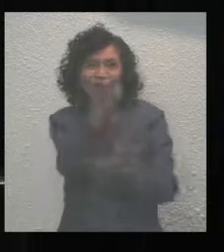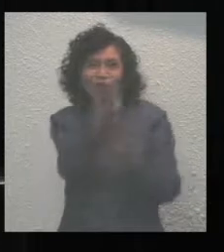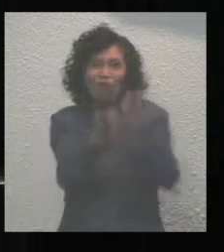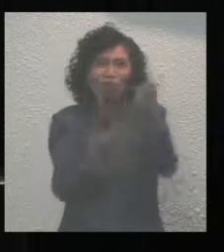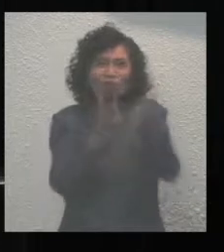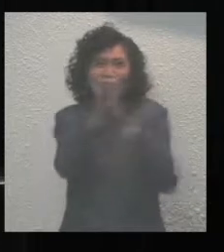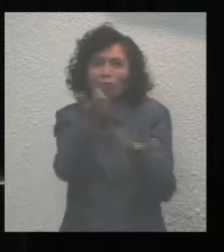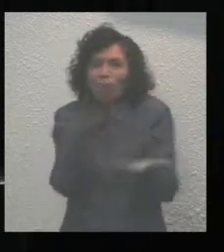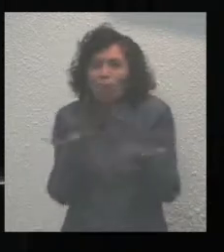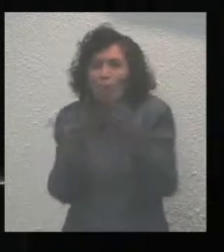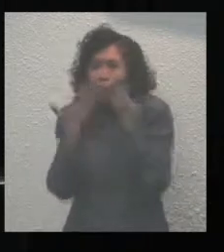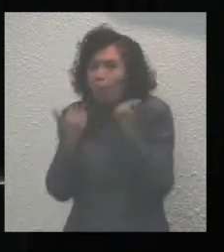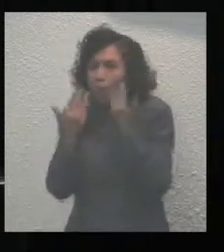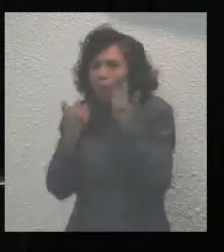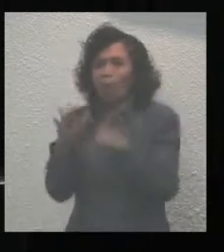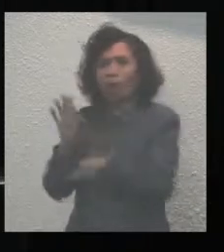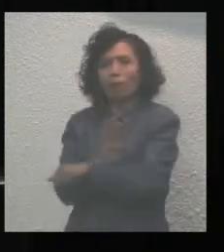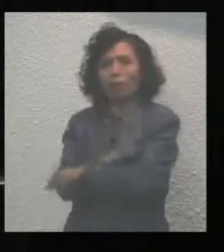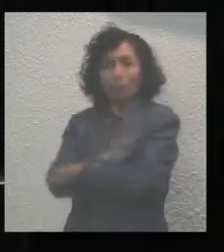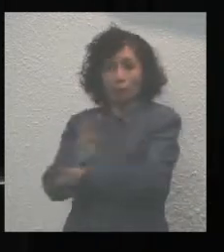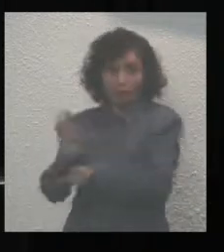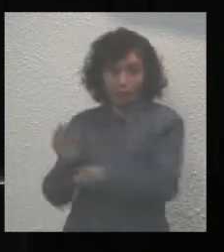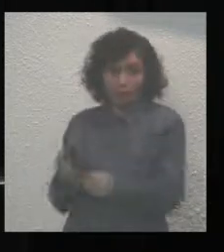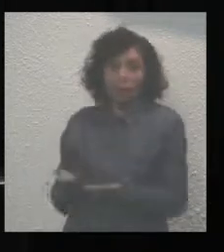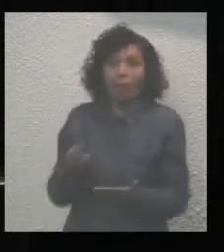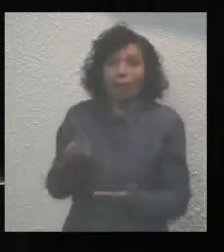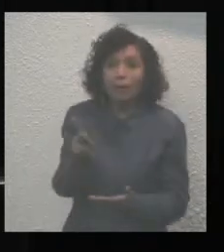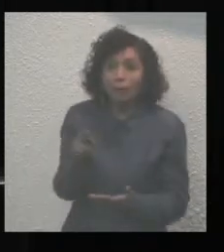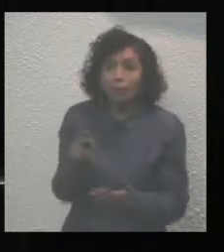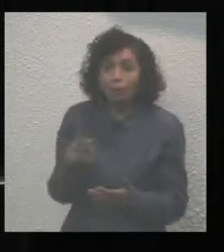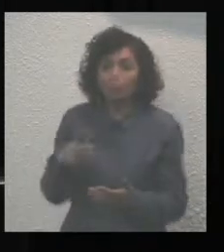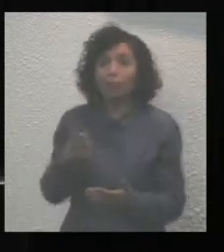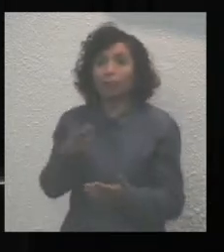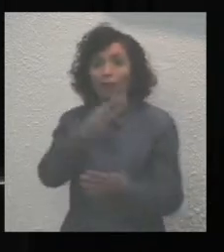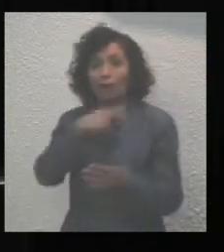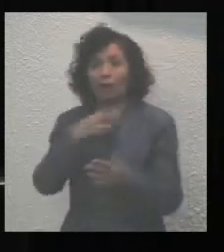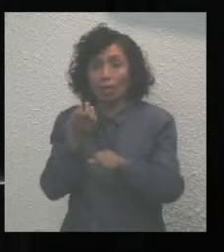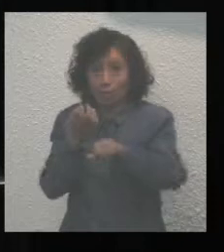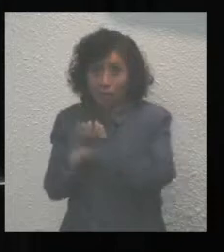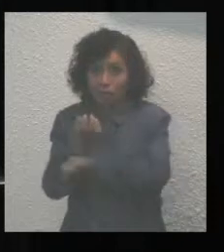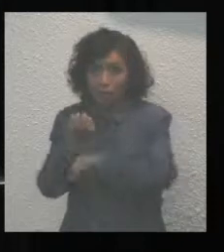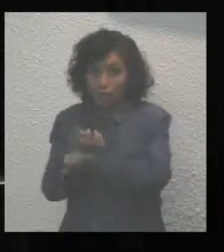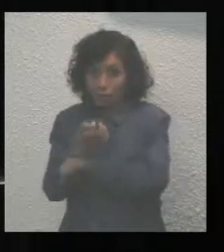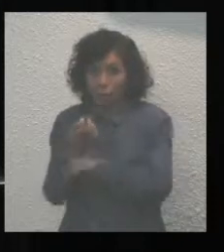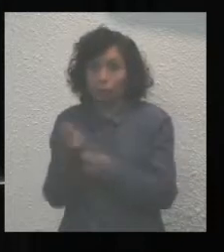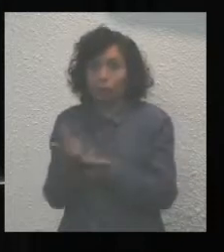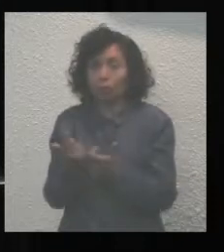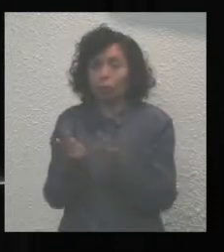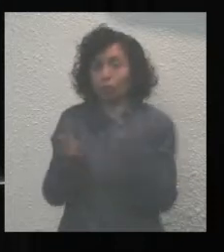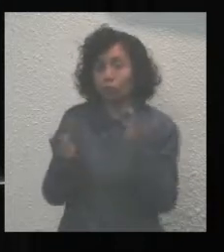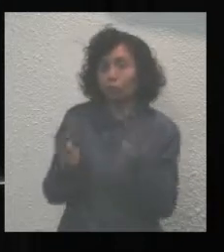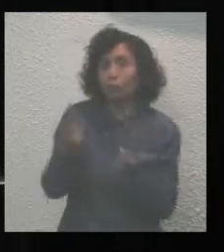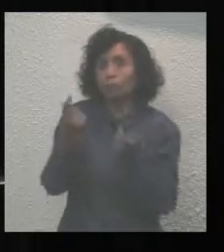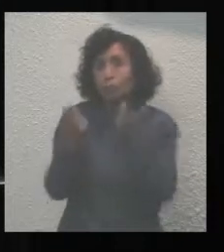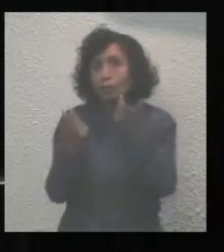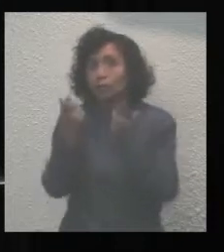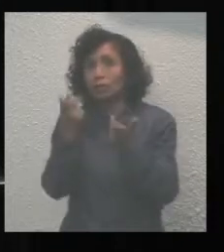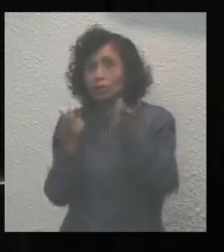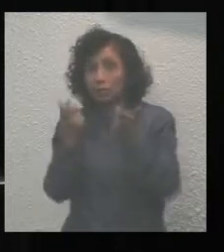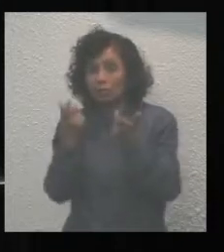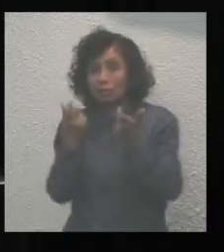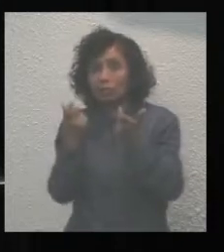Por otra parte, nuestra entidad ocupa el último lugar en los indicadores de evaluación en relación al manejo